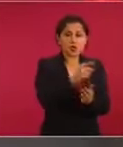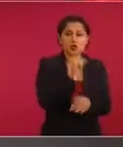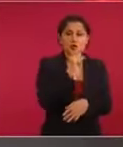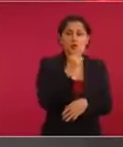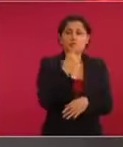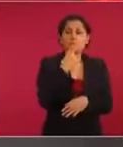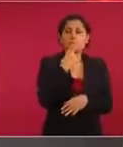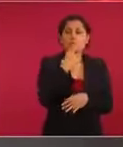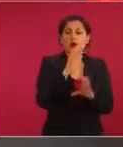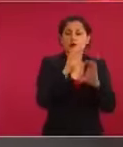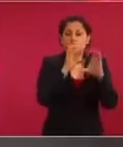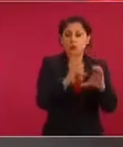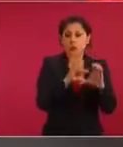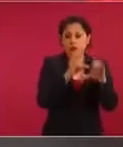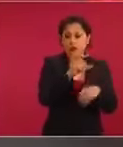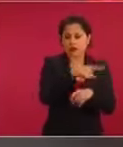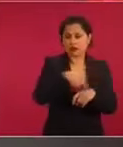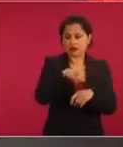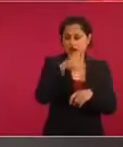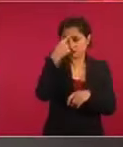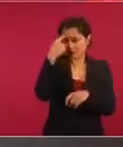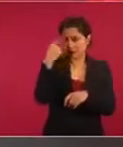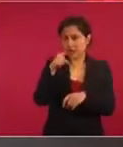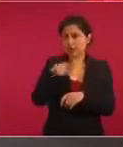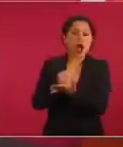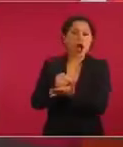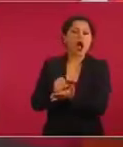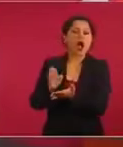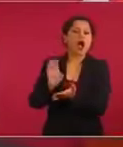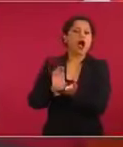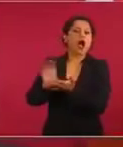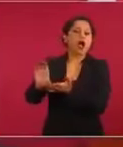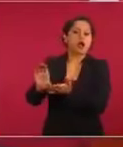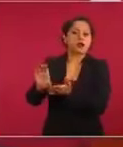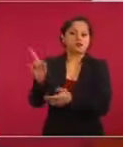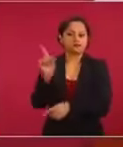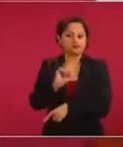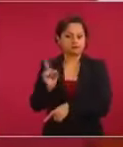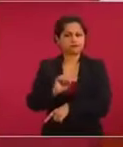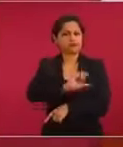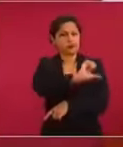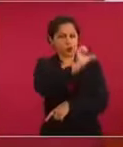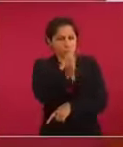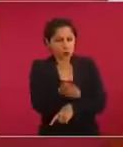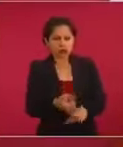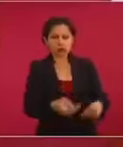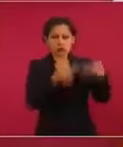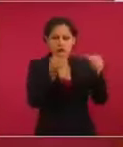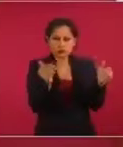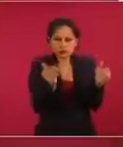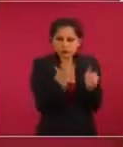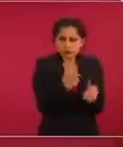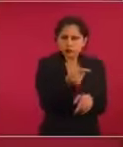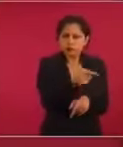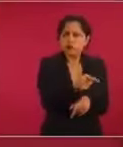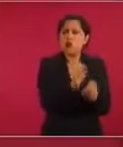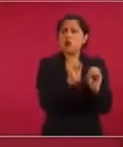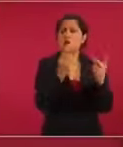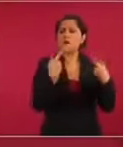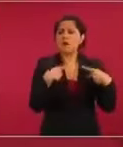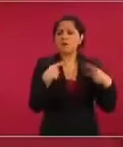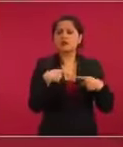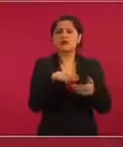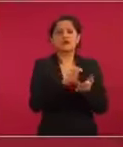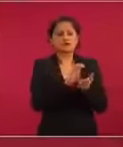Ya no necesariamente tiene que ser una empresa. Muchas veces con ese mecanismo pierde